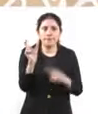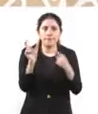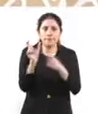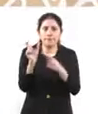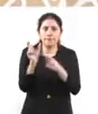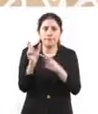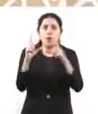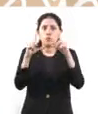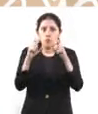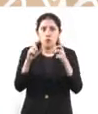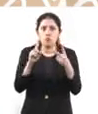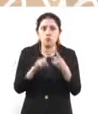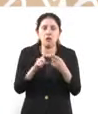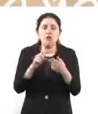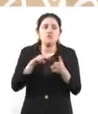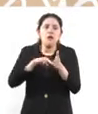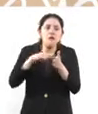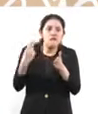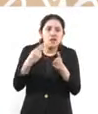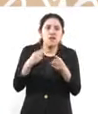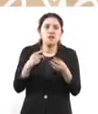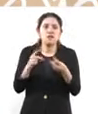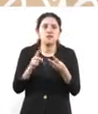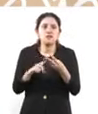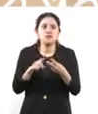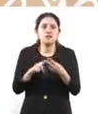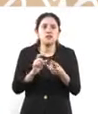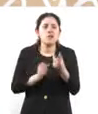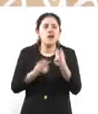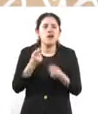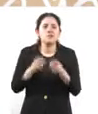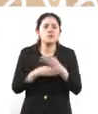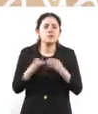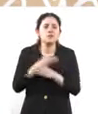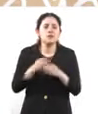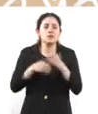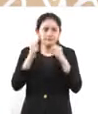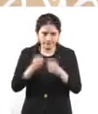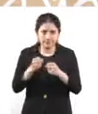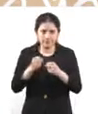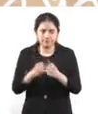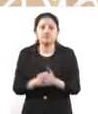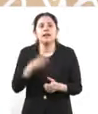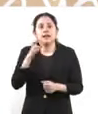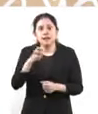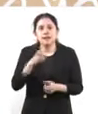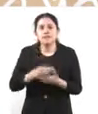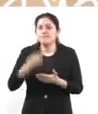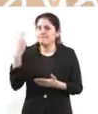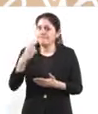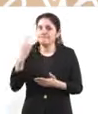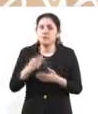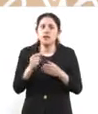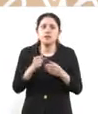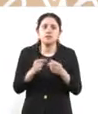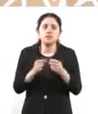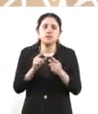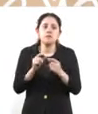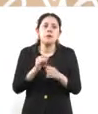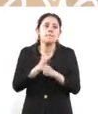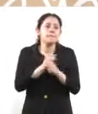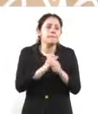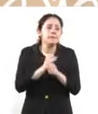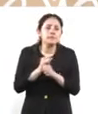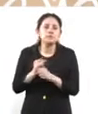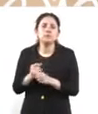lleva la firma, lleva ciertos criterios de seguridad y de todas maneras se está haciendo la investigación de exactamente qué fue